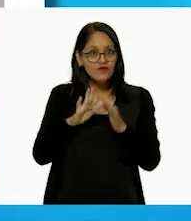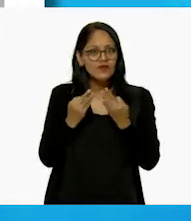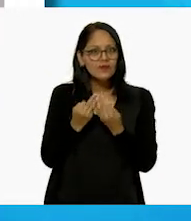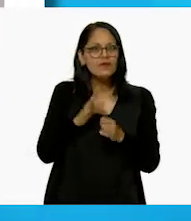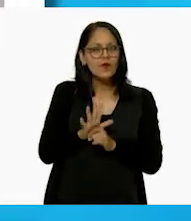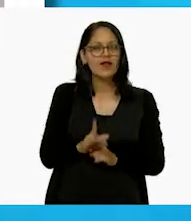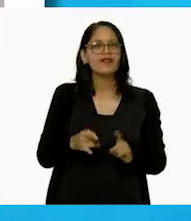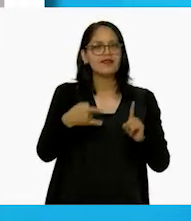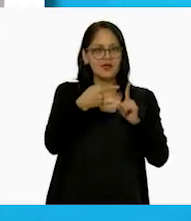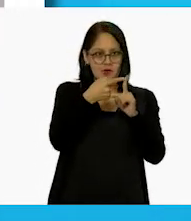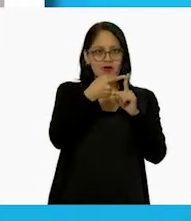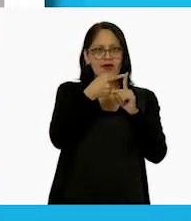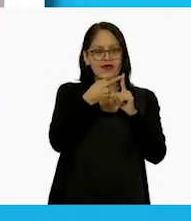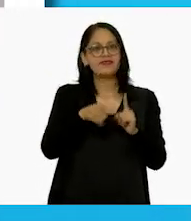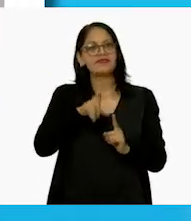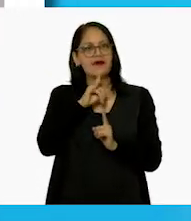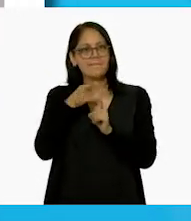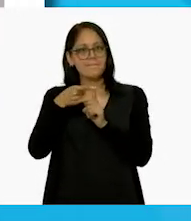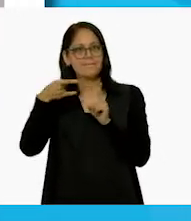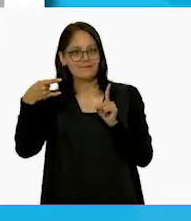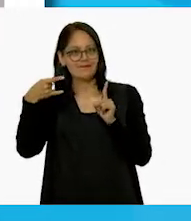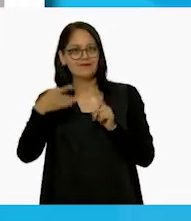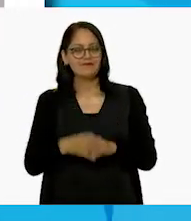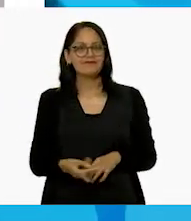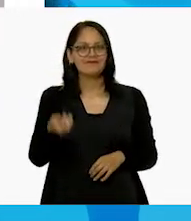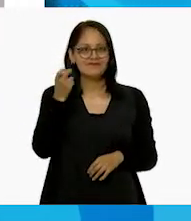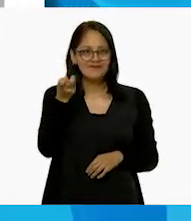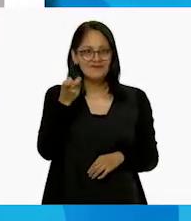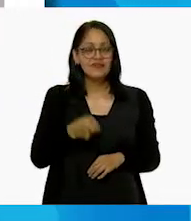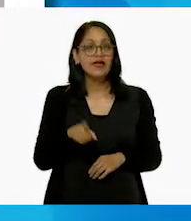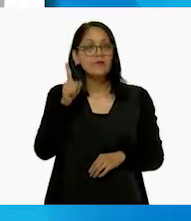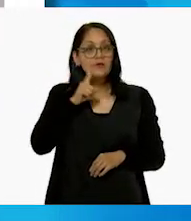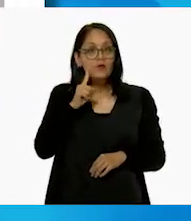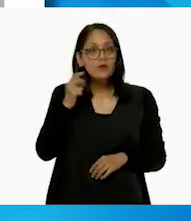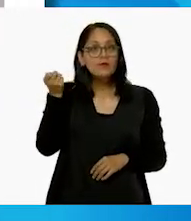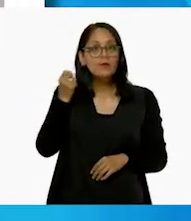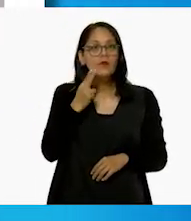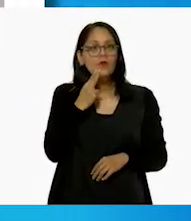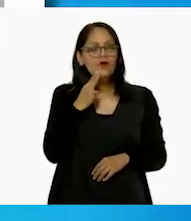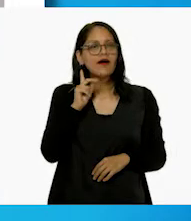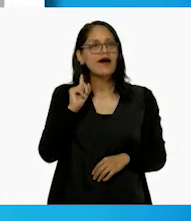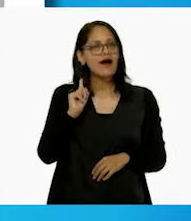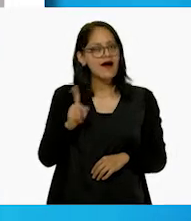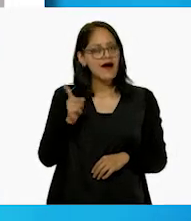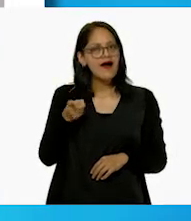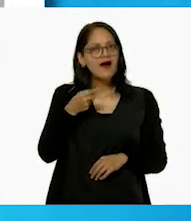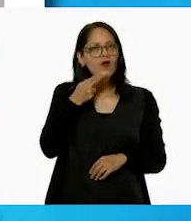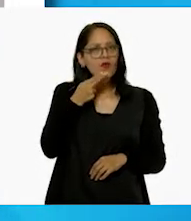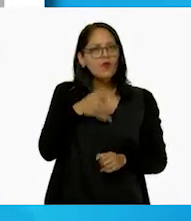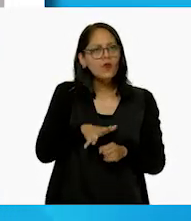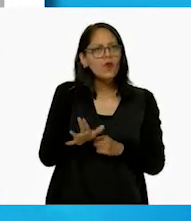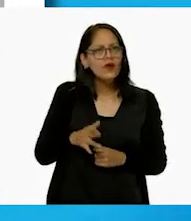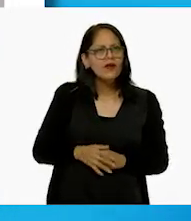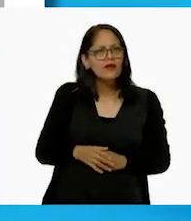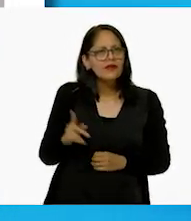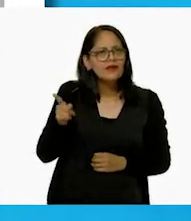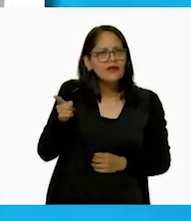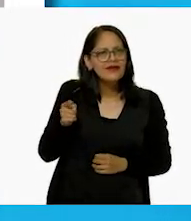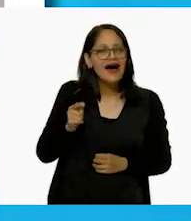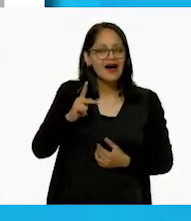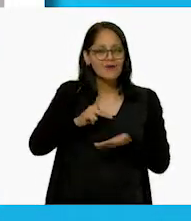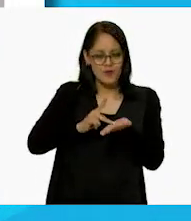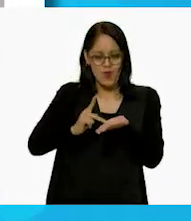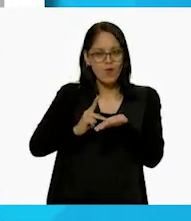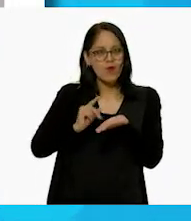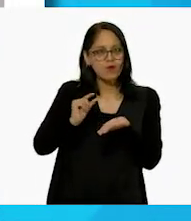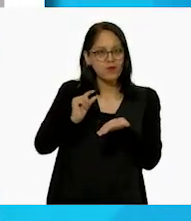armó el cuadrado y el rectángulo. Exacto. Y ella utilizó... Ah, mira, ella utilizó como unos... Sus plumones.